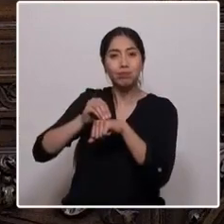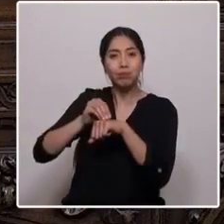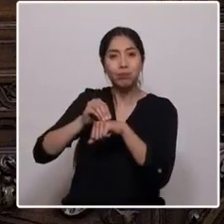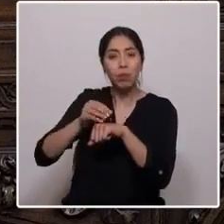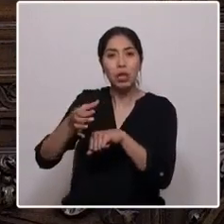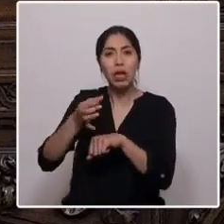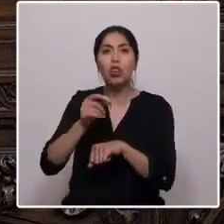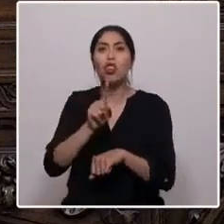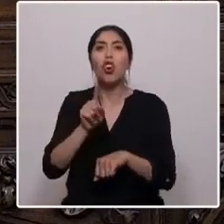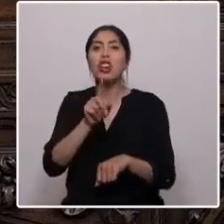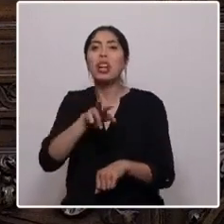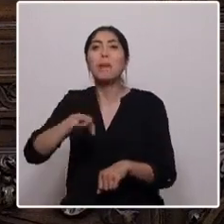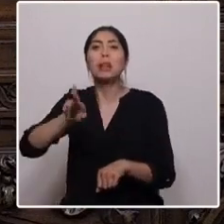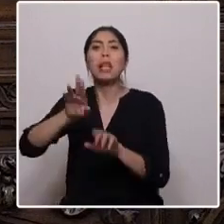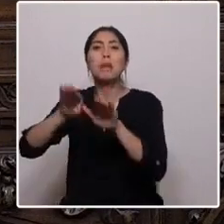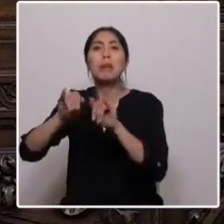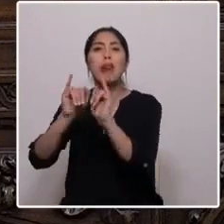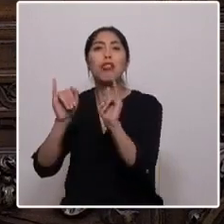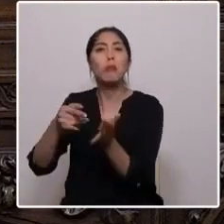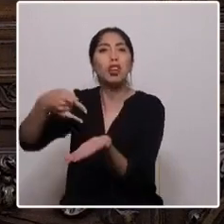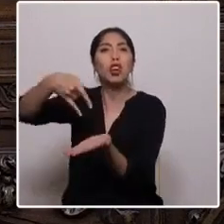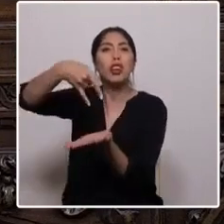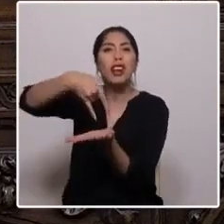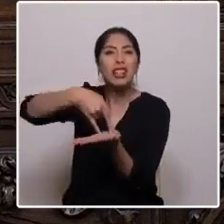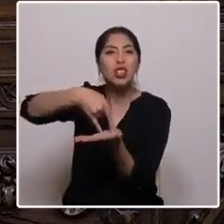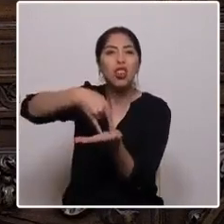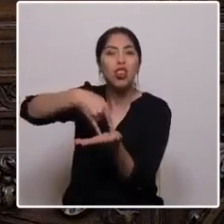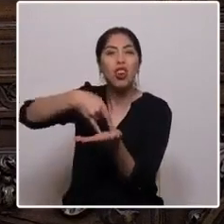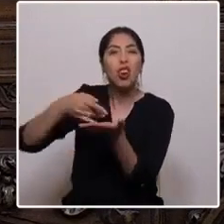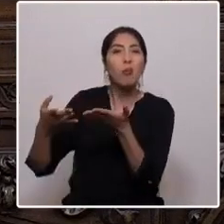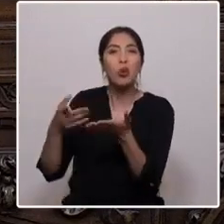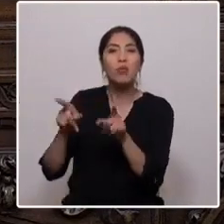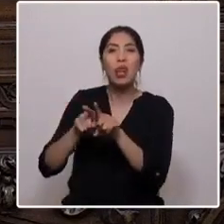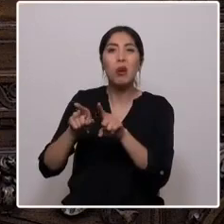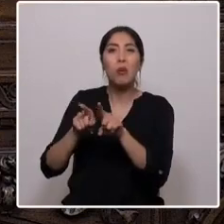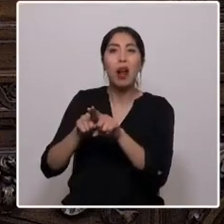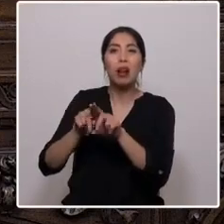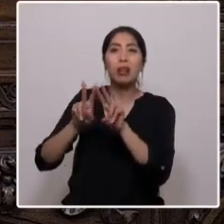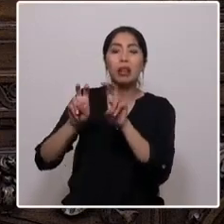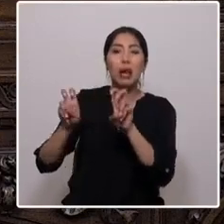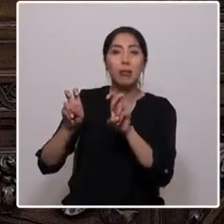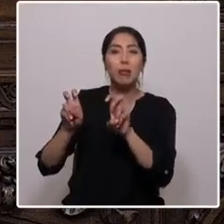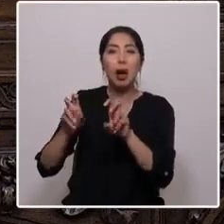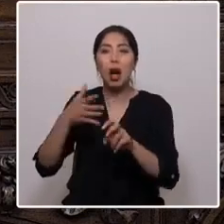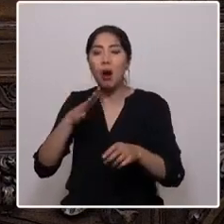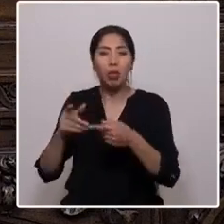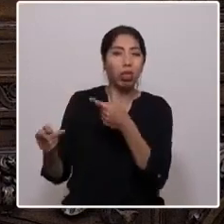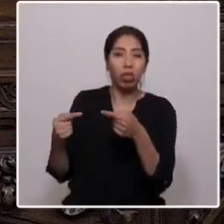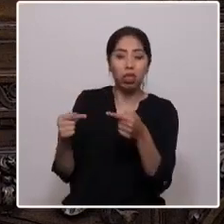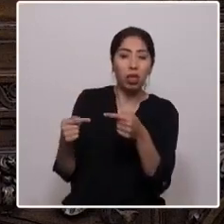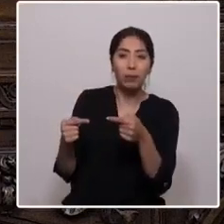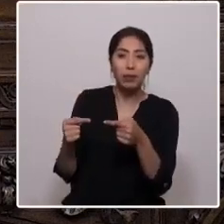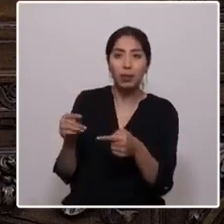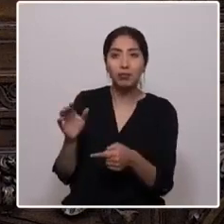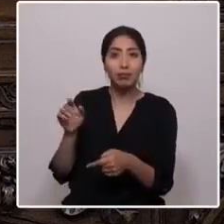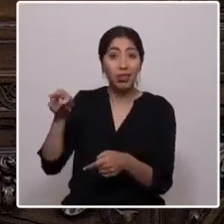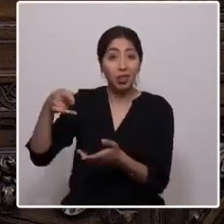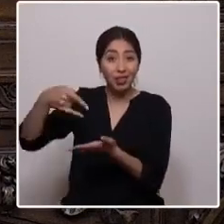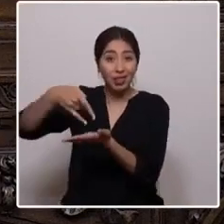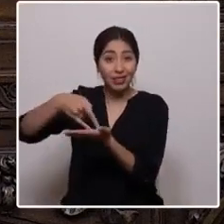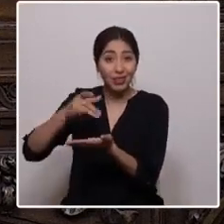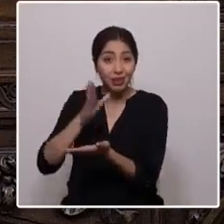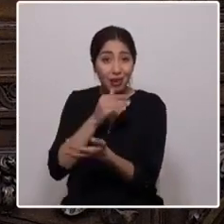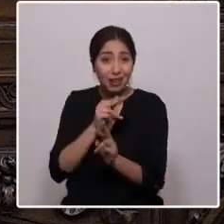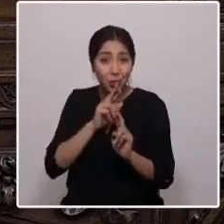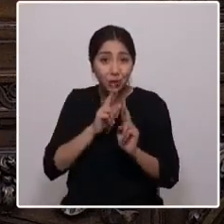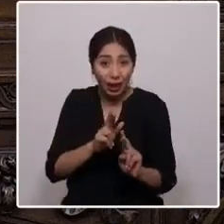Congreso, donde en su constante intención de medir fuerzas y negarse la sal y el agua, no se consiguen los resultados en